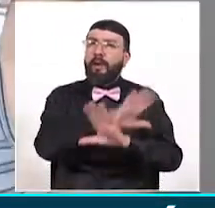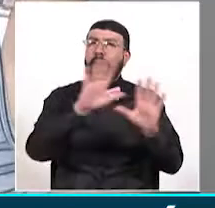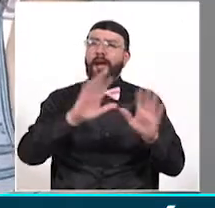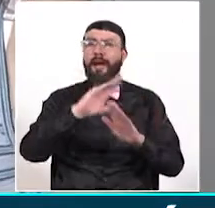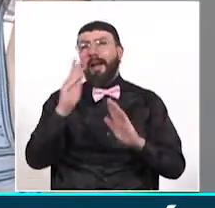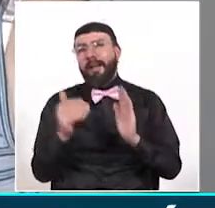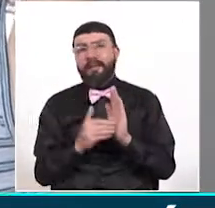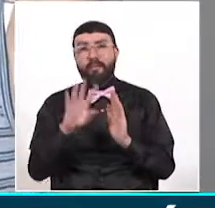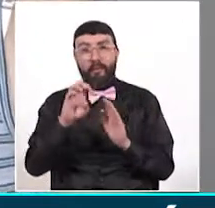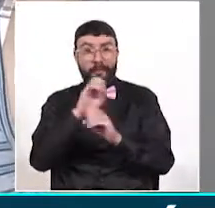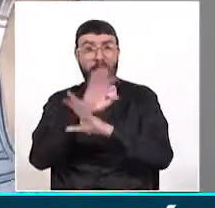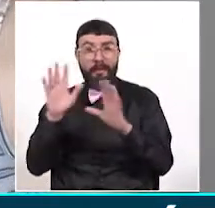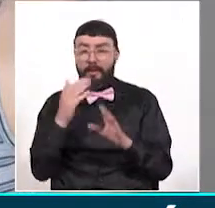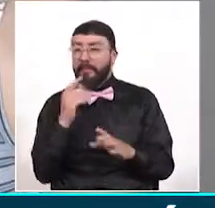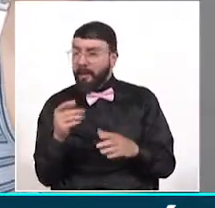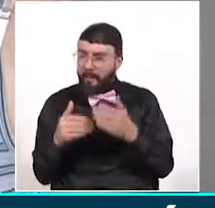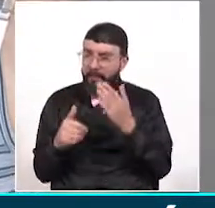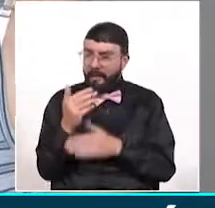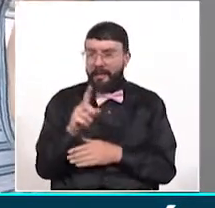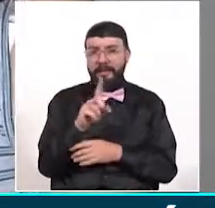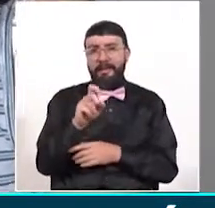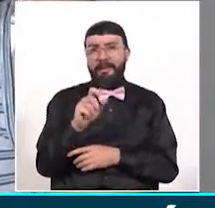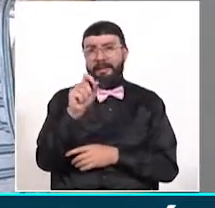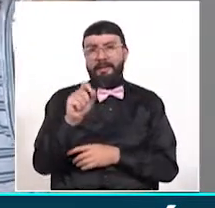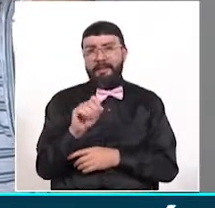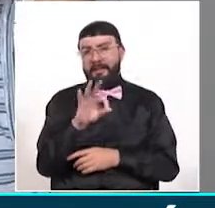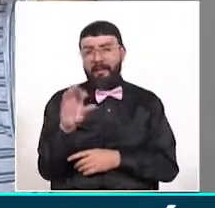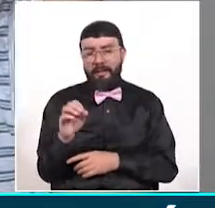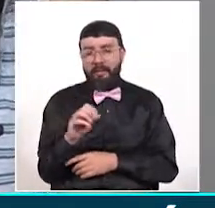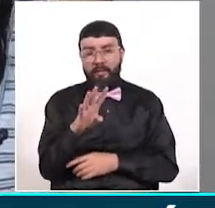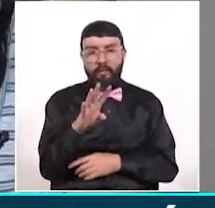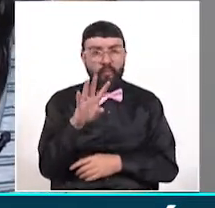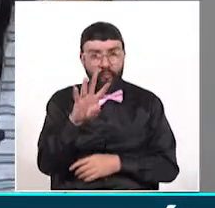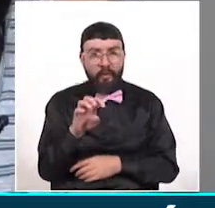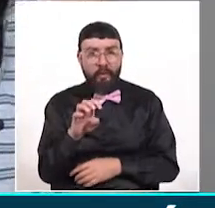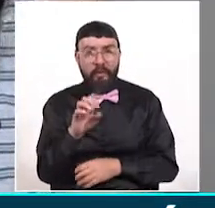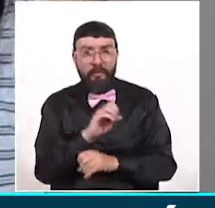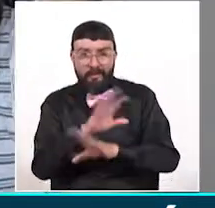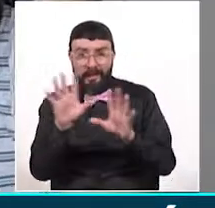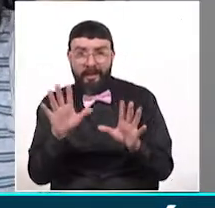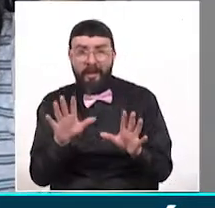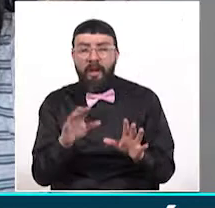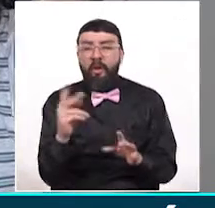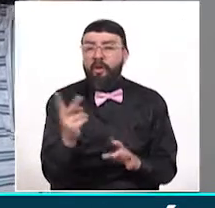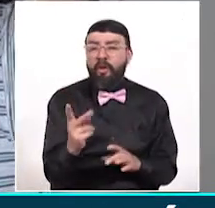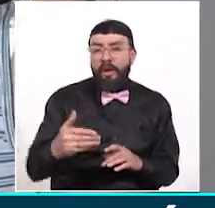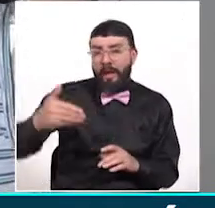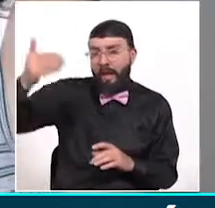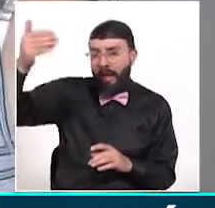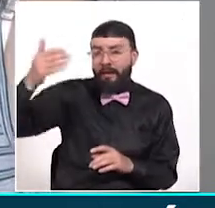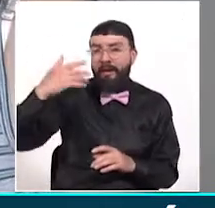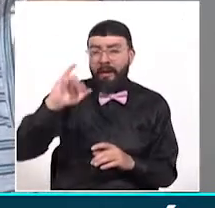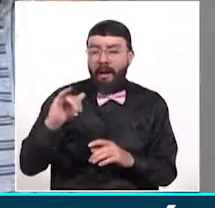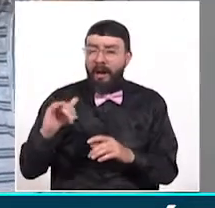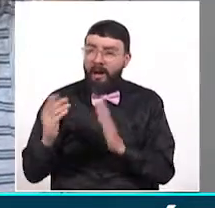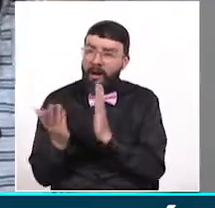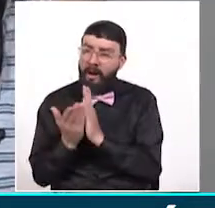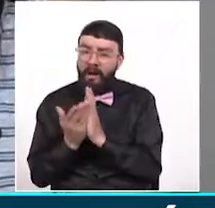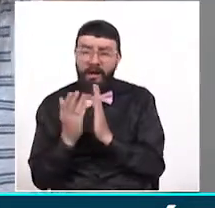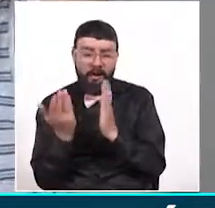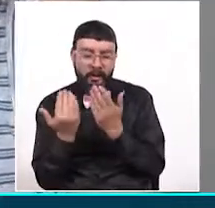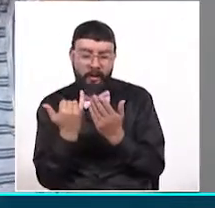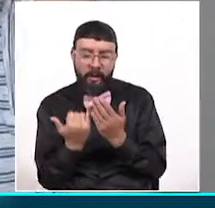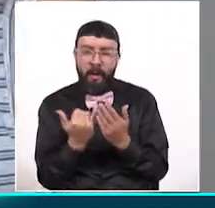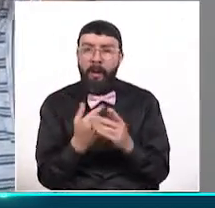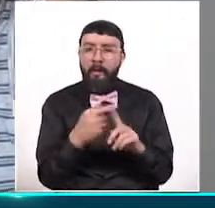como ellos empiezan la clase a las seis y media, por ahí hasta las nueve están los dos grandes en el celular. Y ya después, para el transcurso del día,